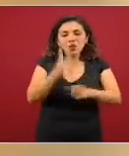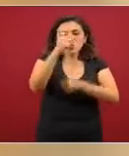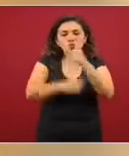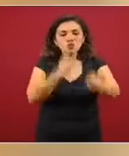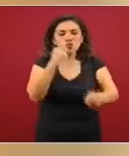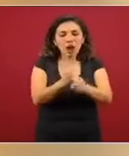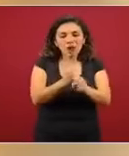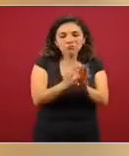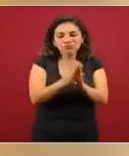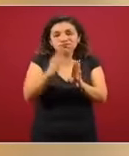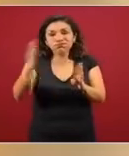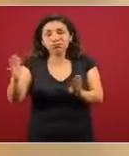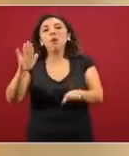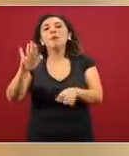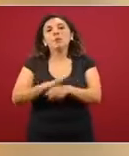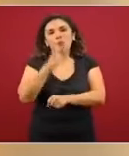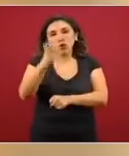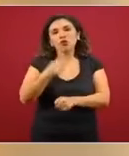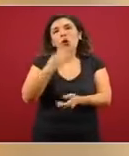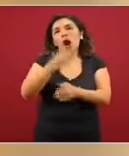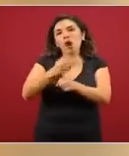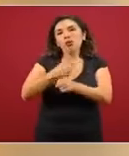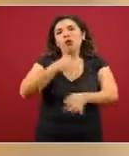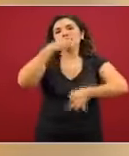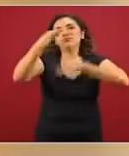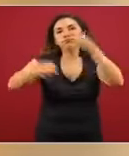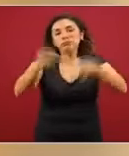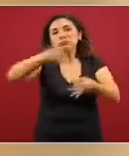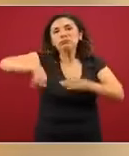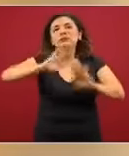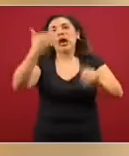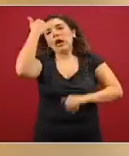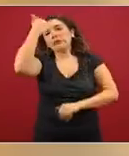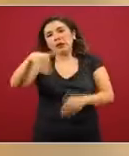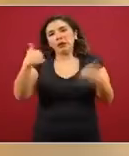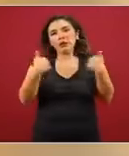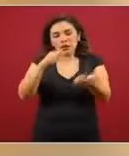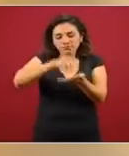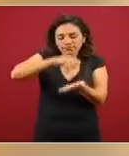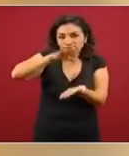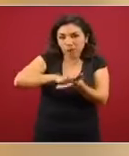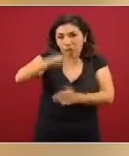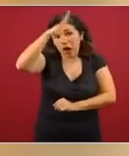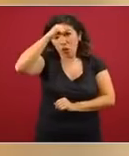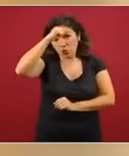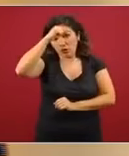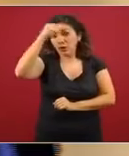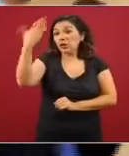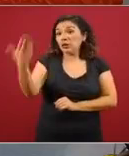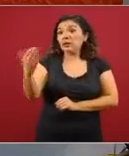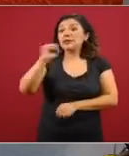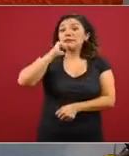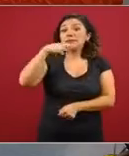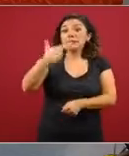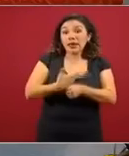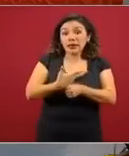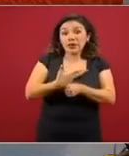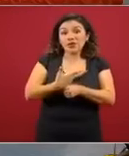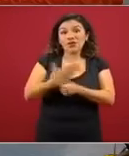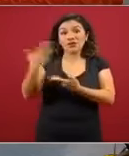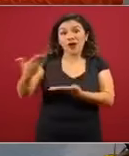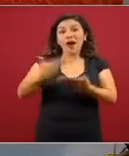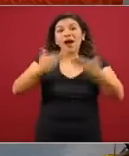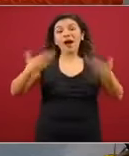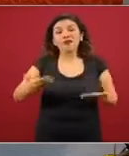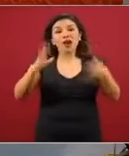por eso es que lo estamos dando a conocer, y el señor secretario ahora nos